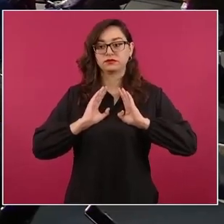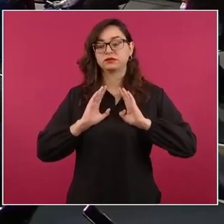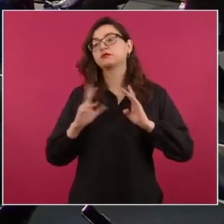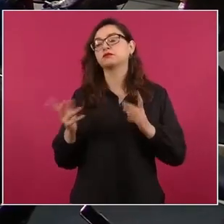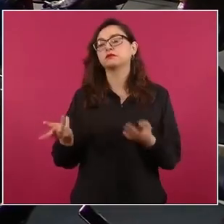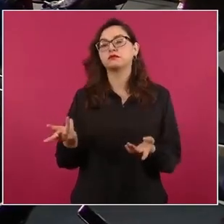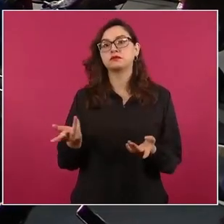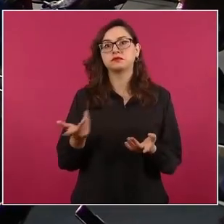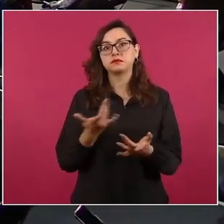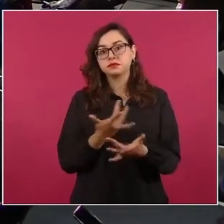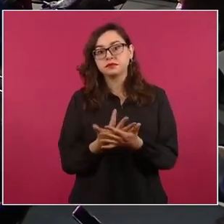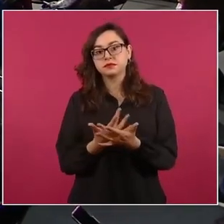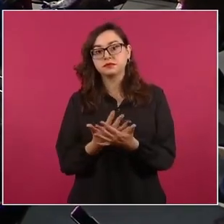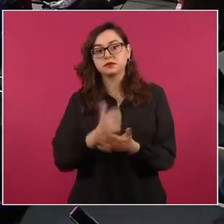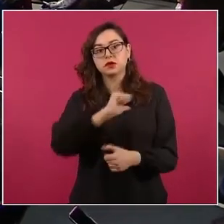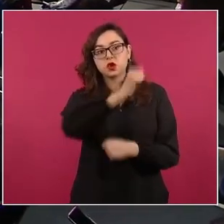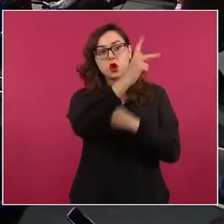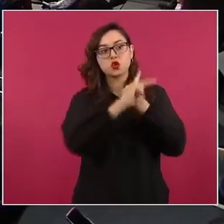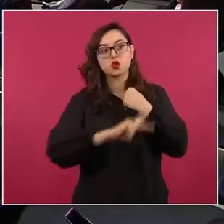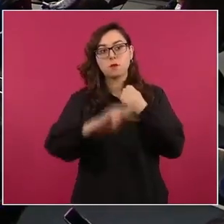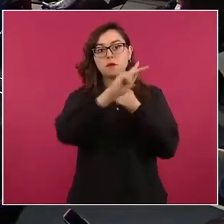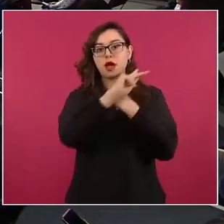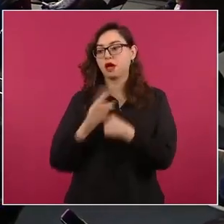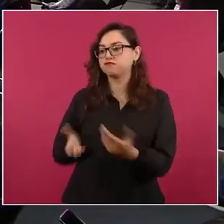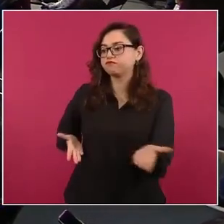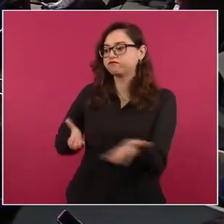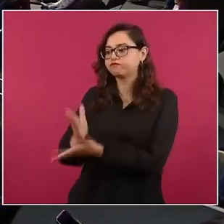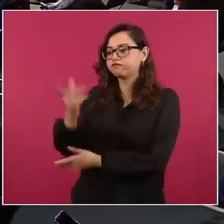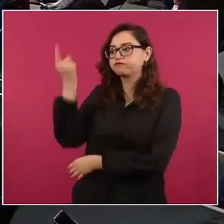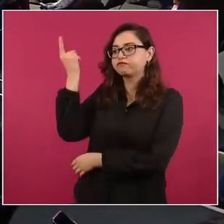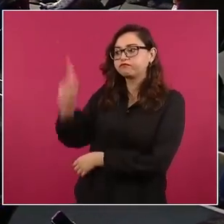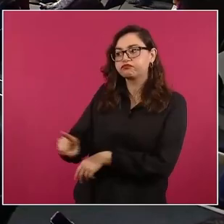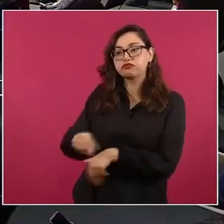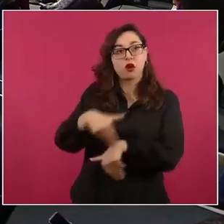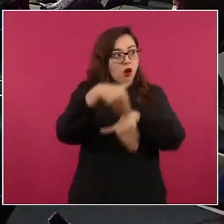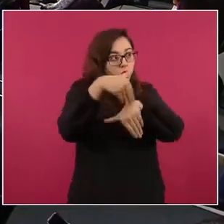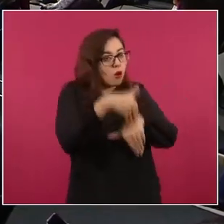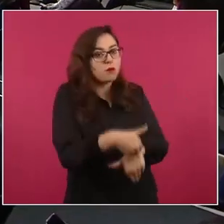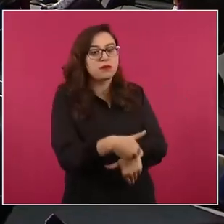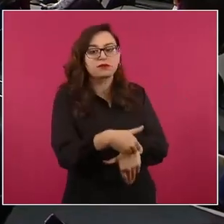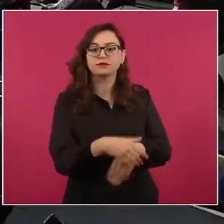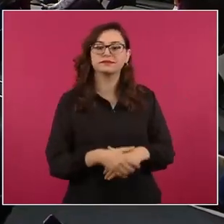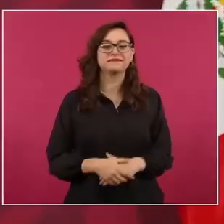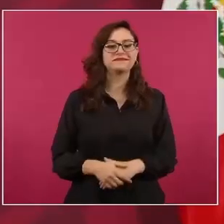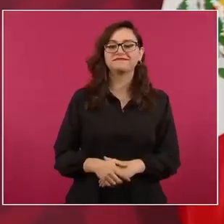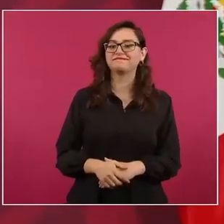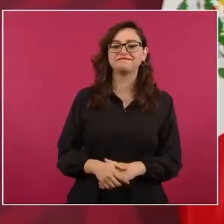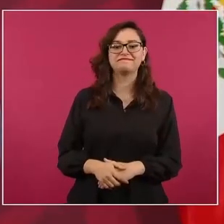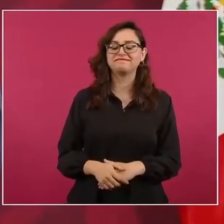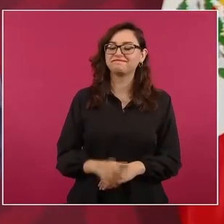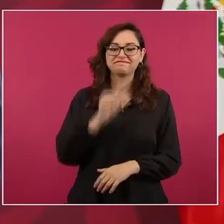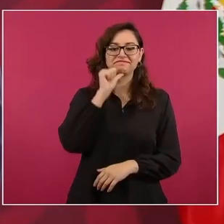extranjera, no se volvió apéndice